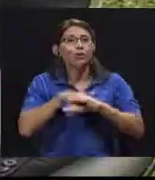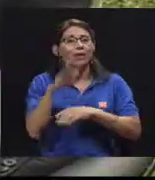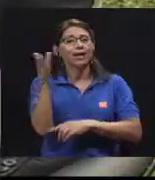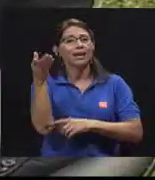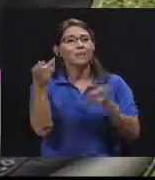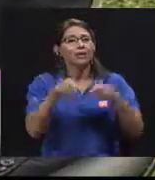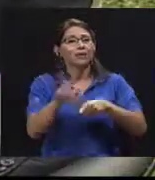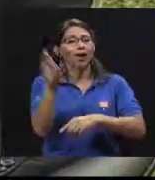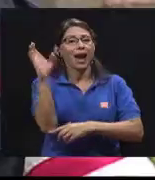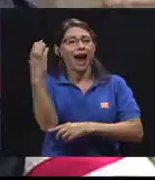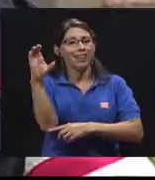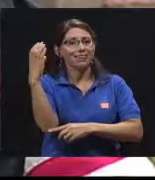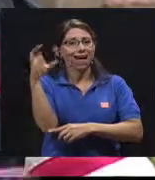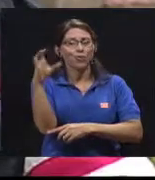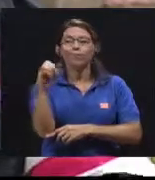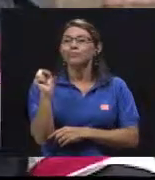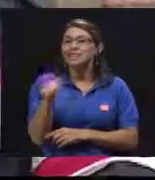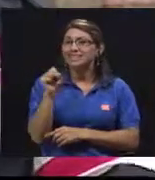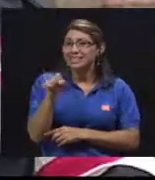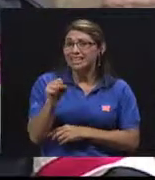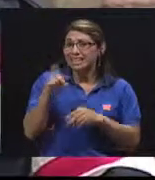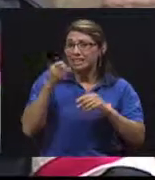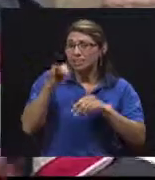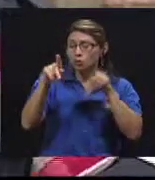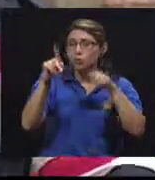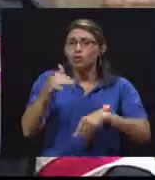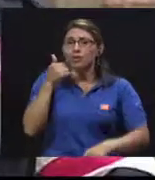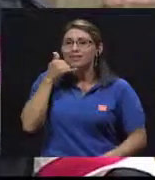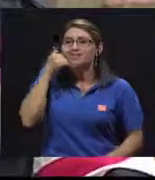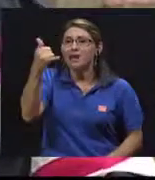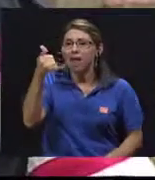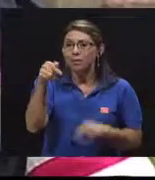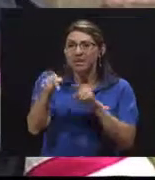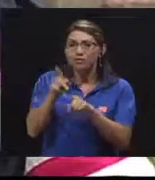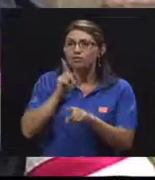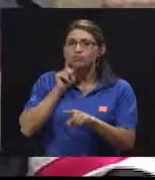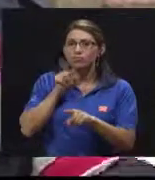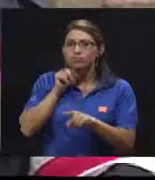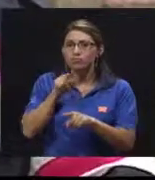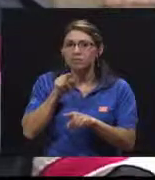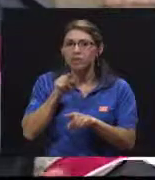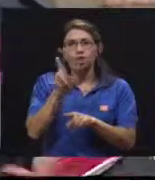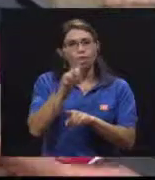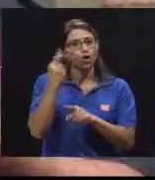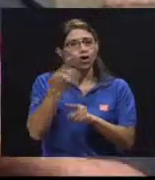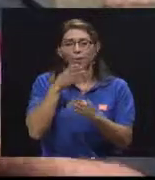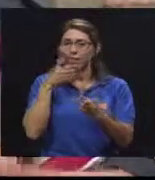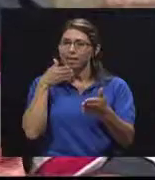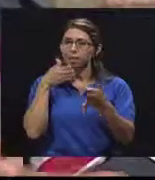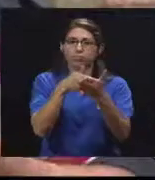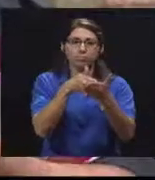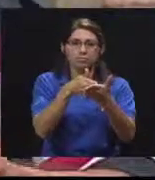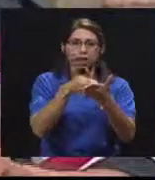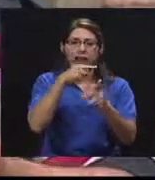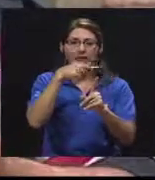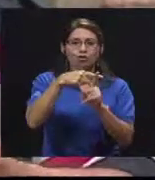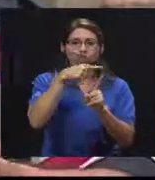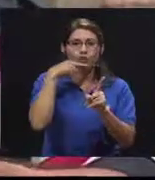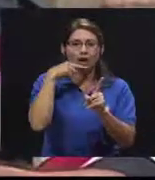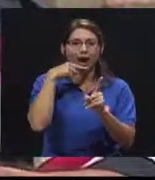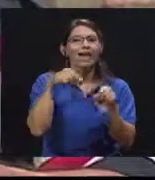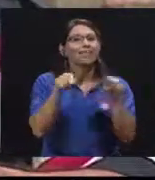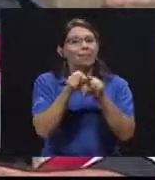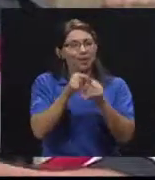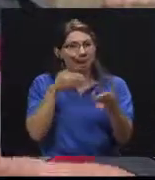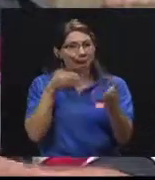Sí, una falsa alarma no solamente perjudica a una institución como La Cruz Roja, realmente afecta a La Cruz Roja, probablemente a dos,